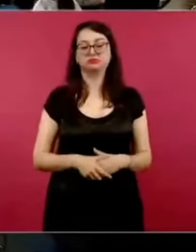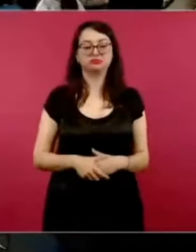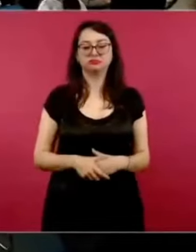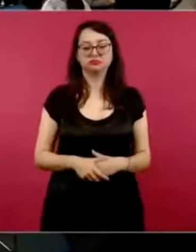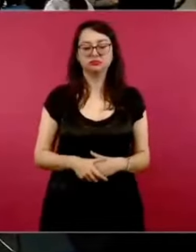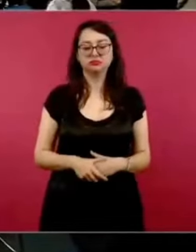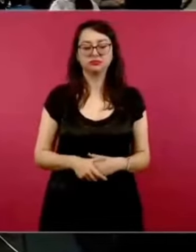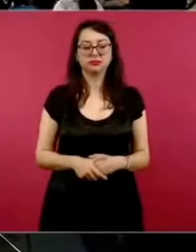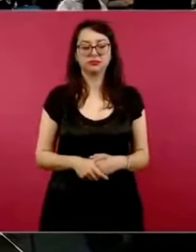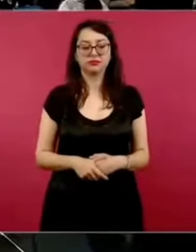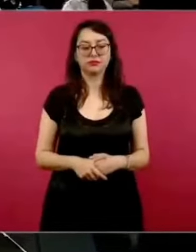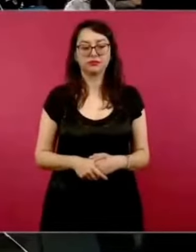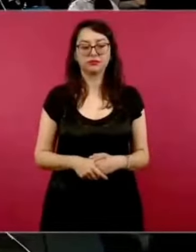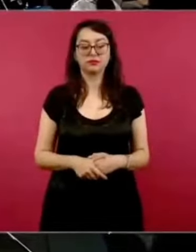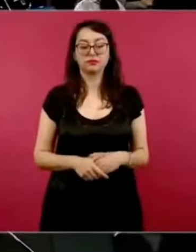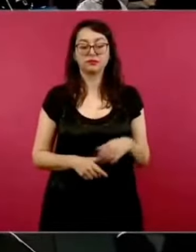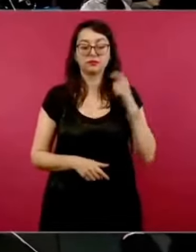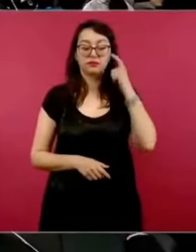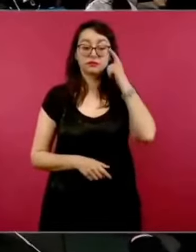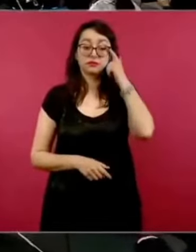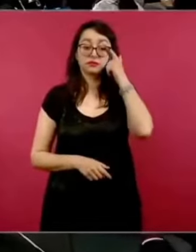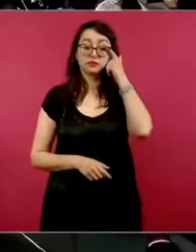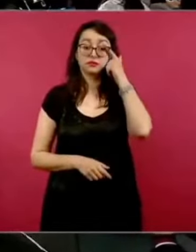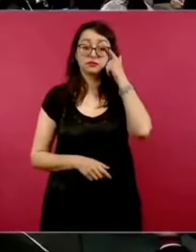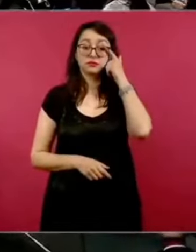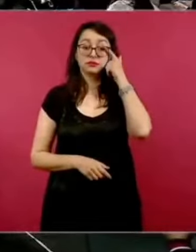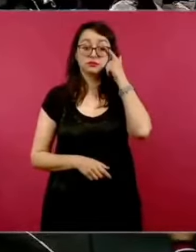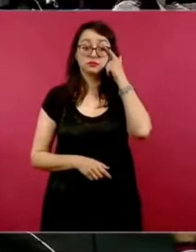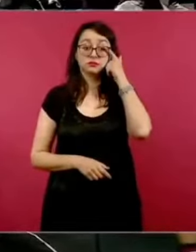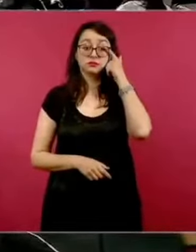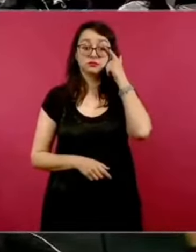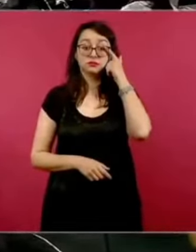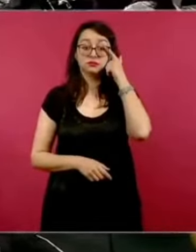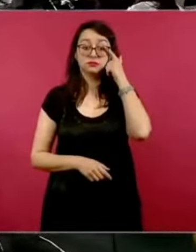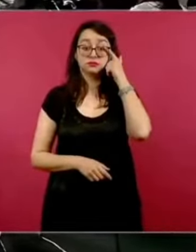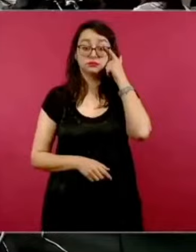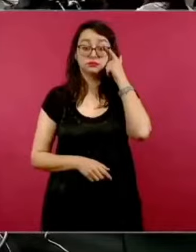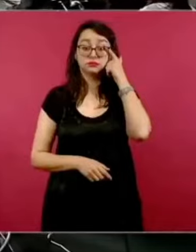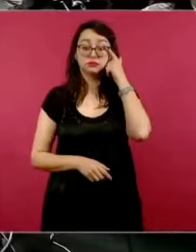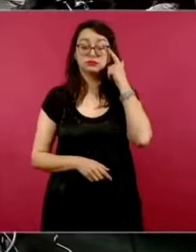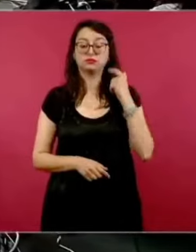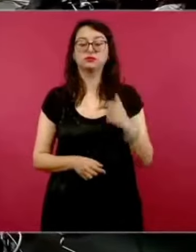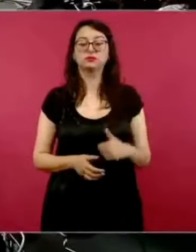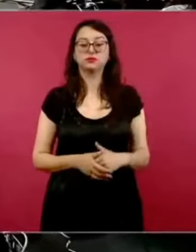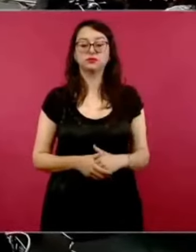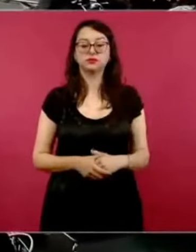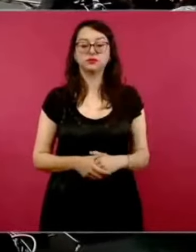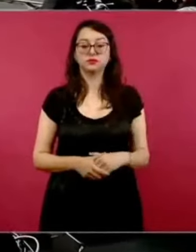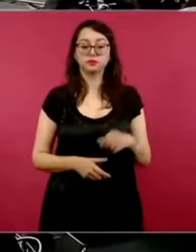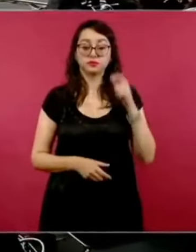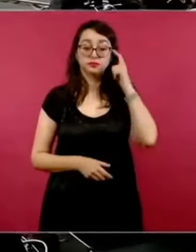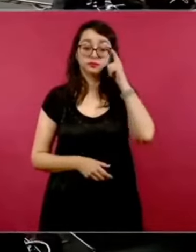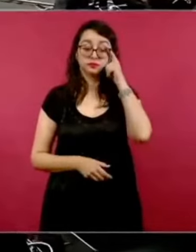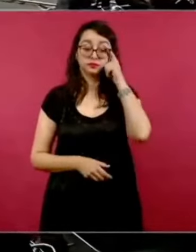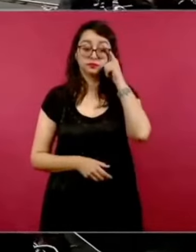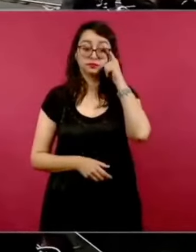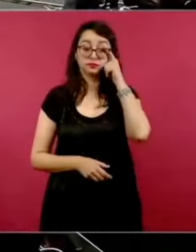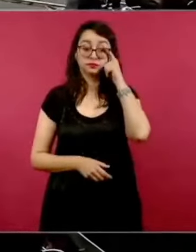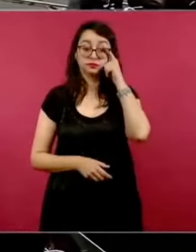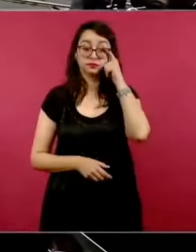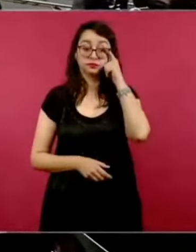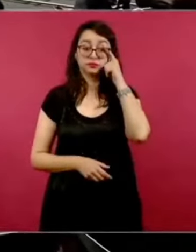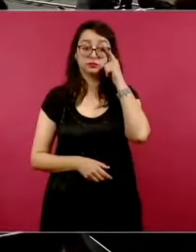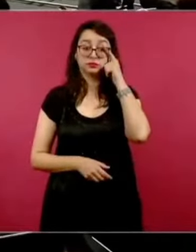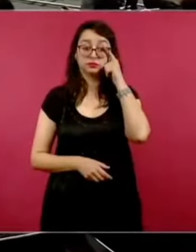¿Cuánto? 48.65. ¿Y 10? 25. ¿Y en general? 16